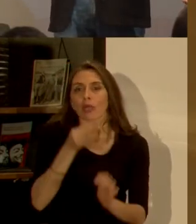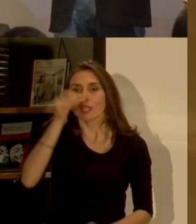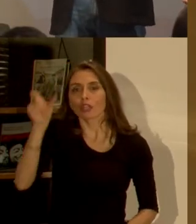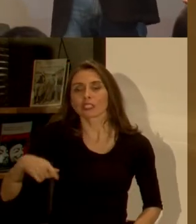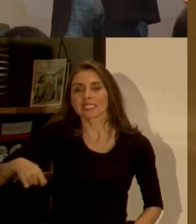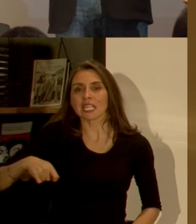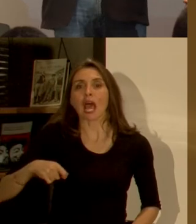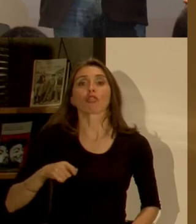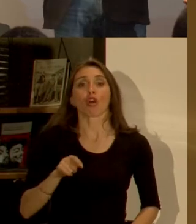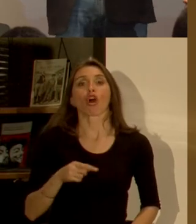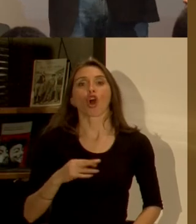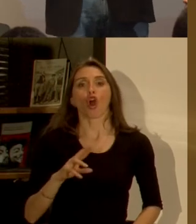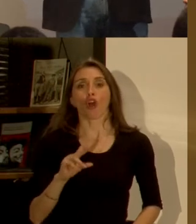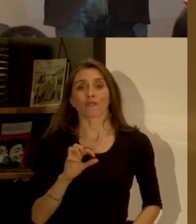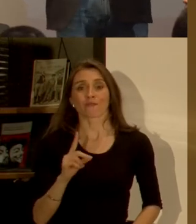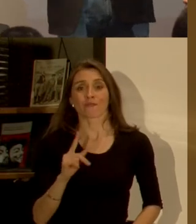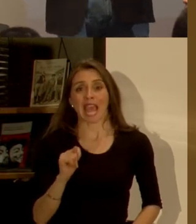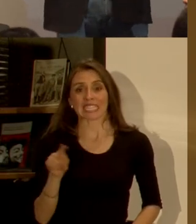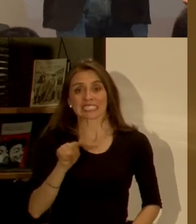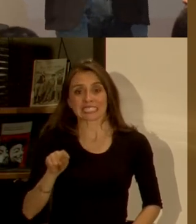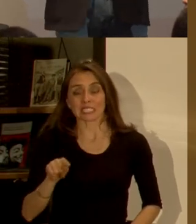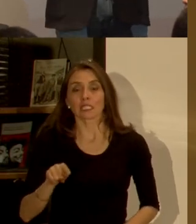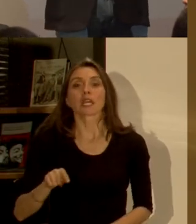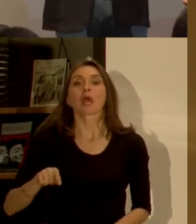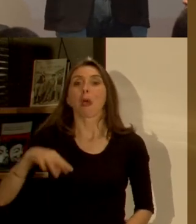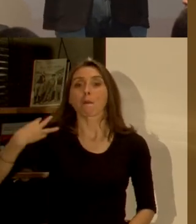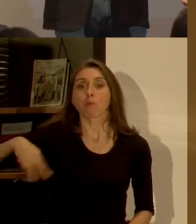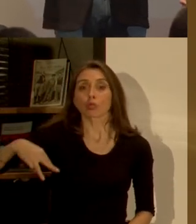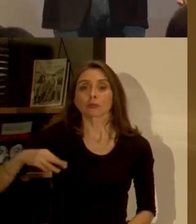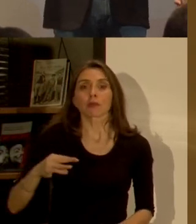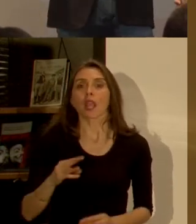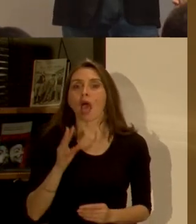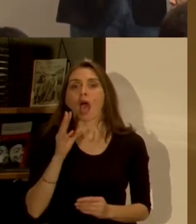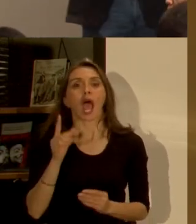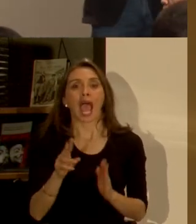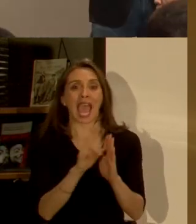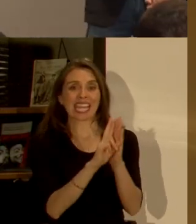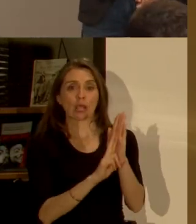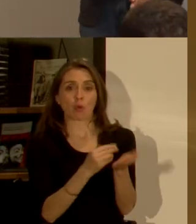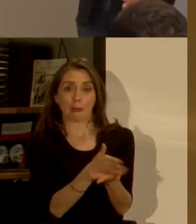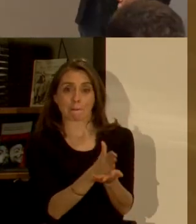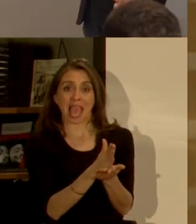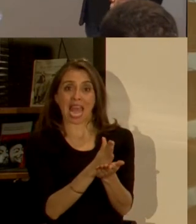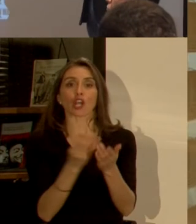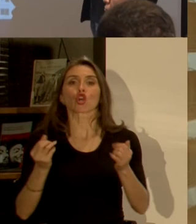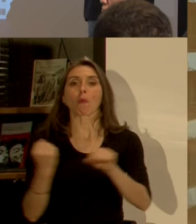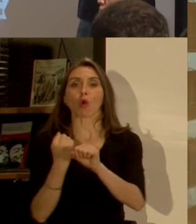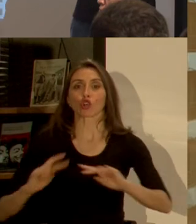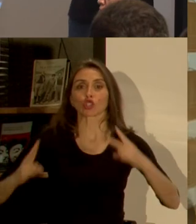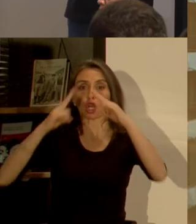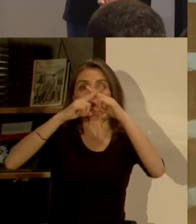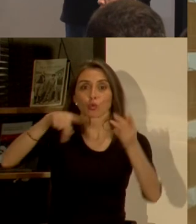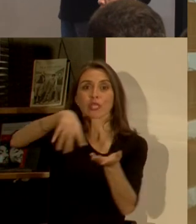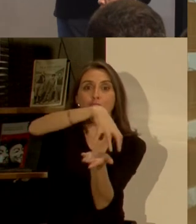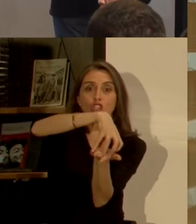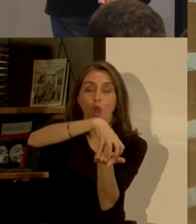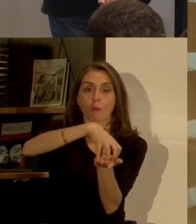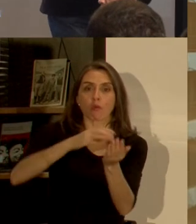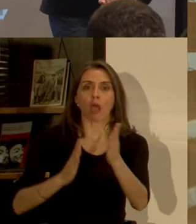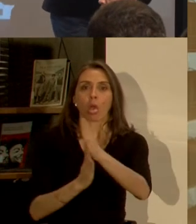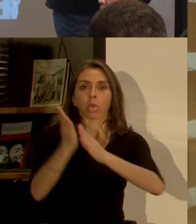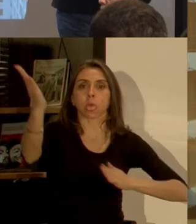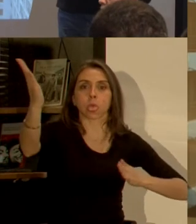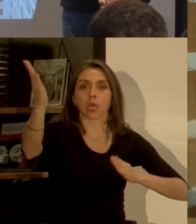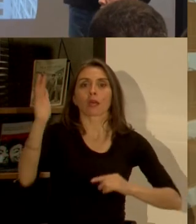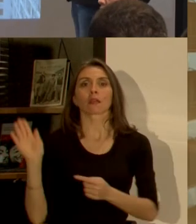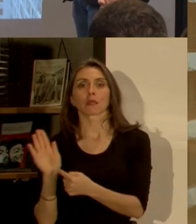los planes reguladores van un poco desfasados y en algunos casos muy desfasados y esto que mostró